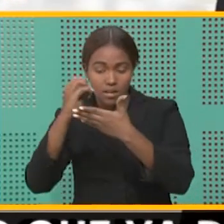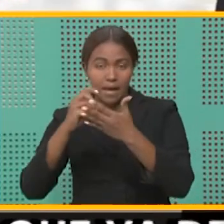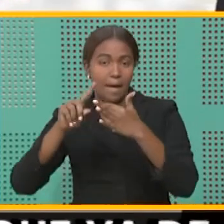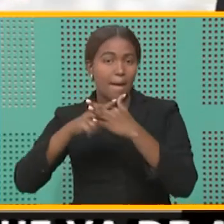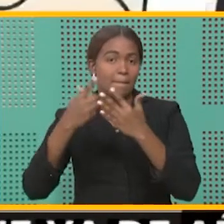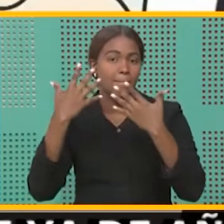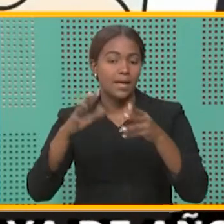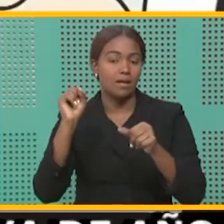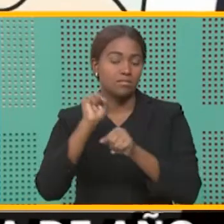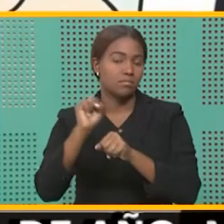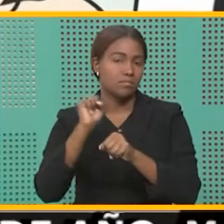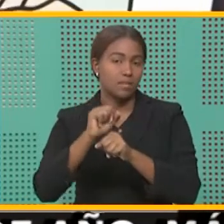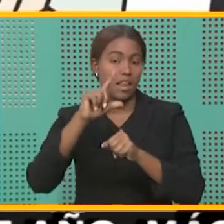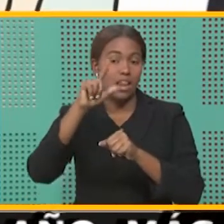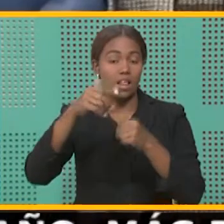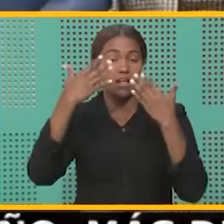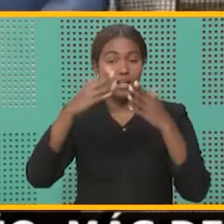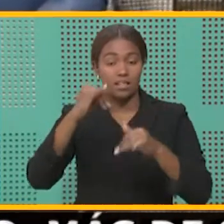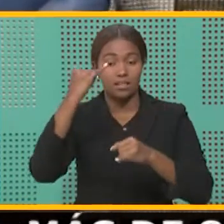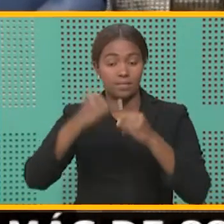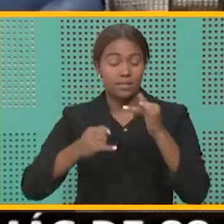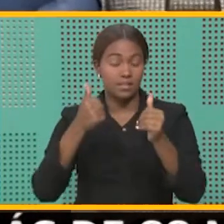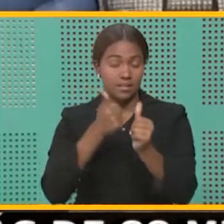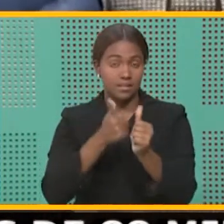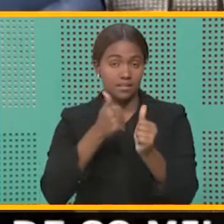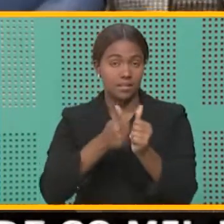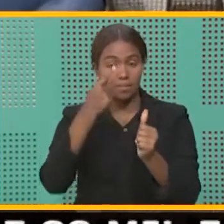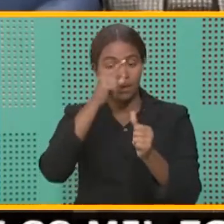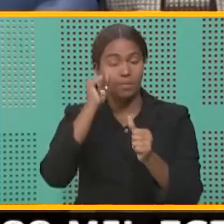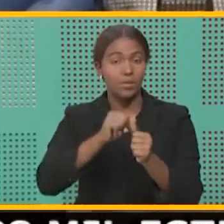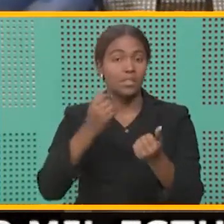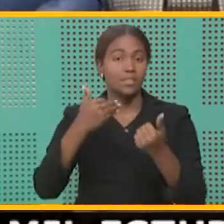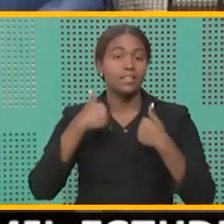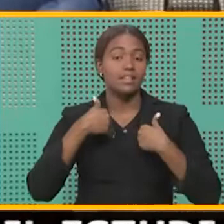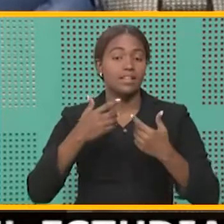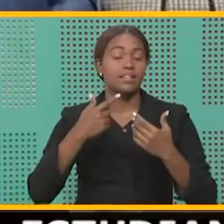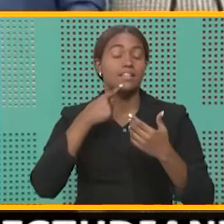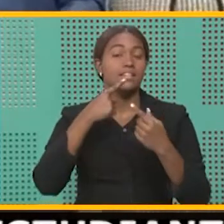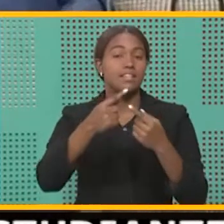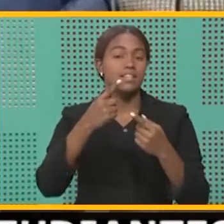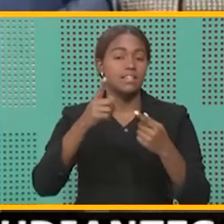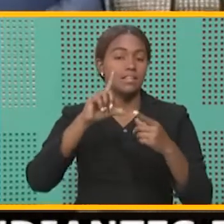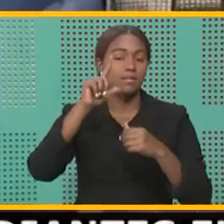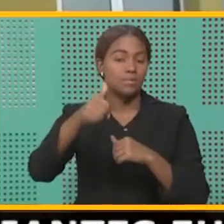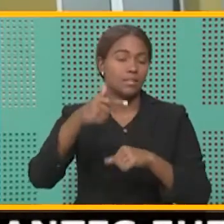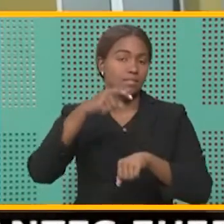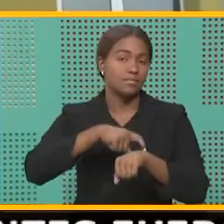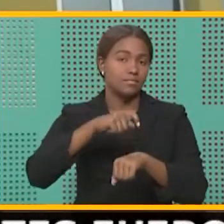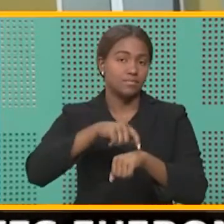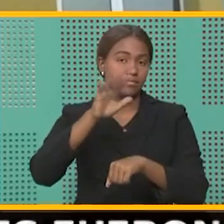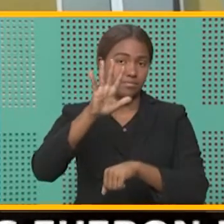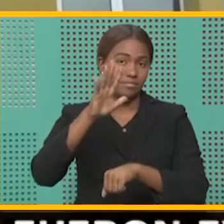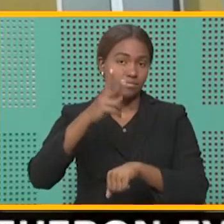funcionar después que termine el escrutinio, vale decir, después de las 5 de la tarde.